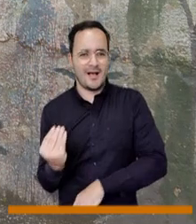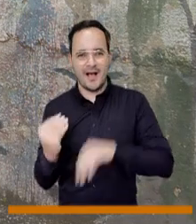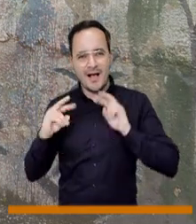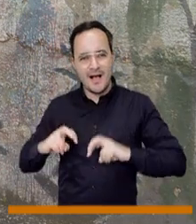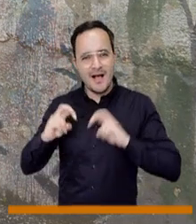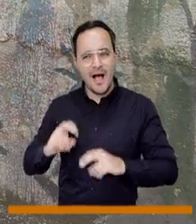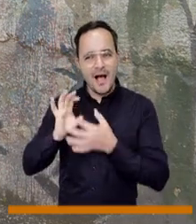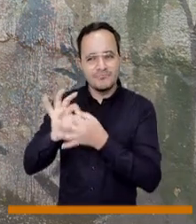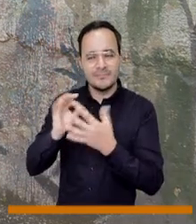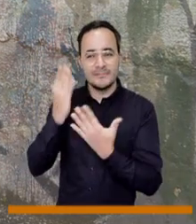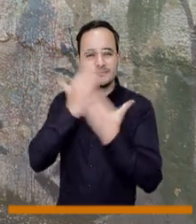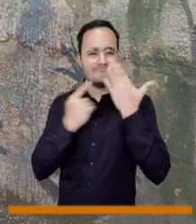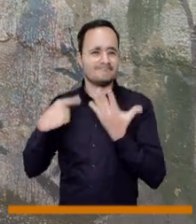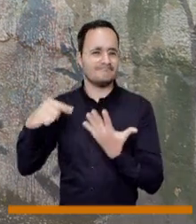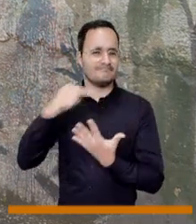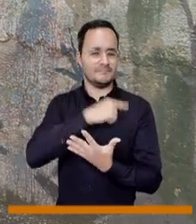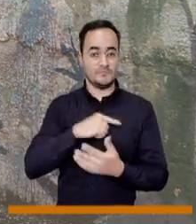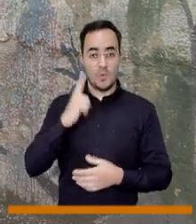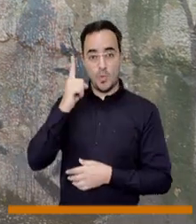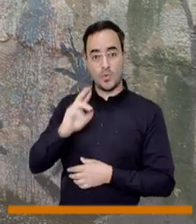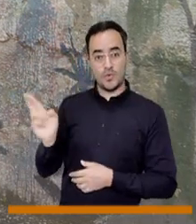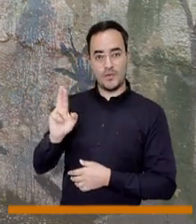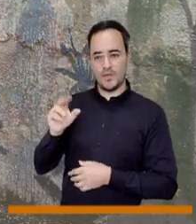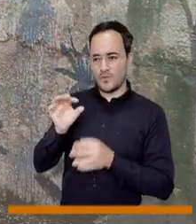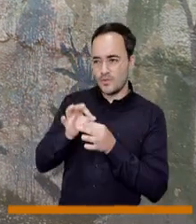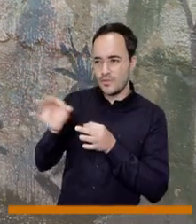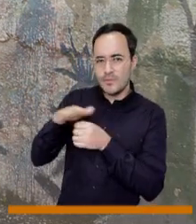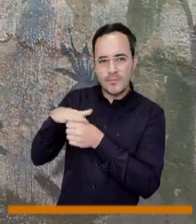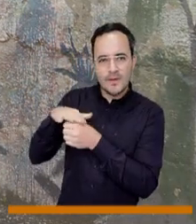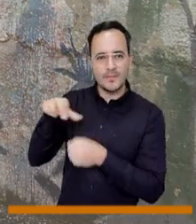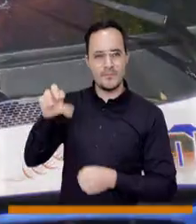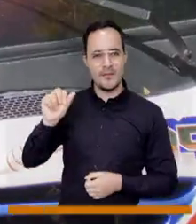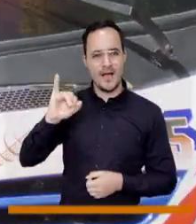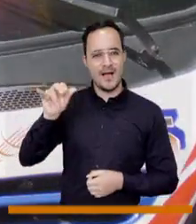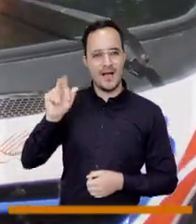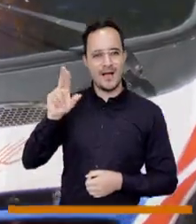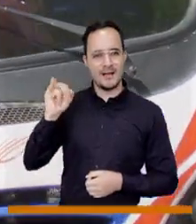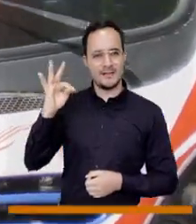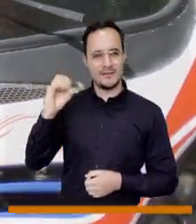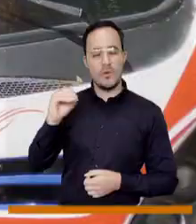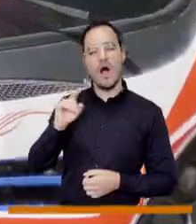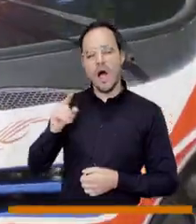ejemplo, en Robledo Pajarito escuchamos la comunidad y también sus problemáticas.